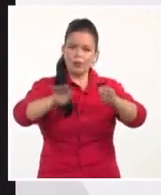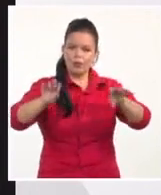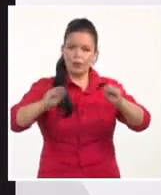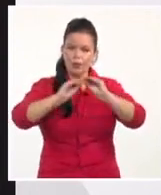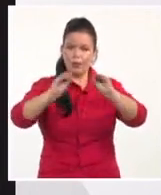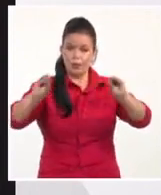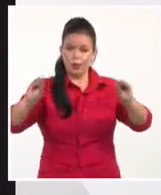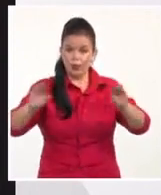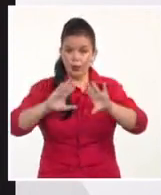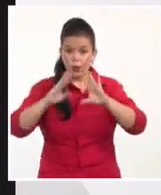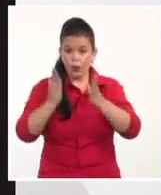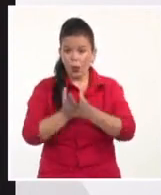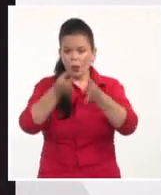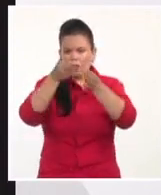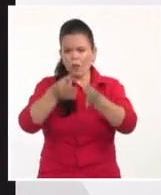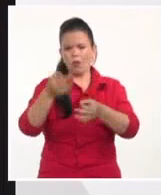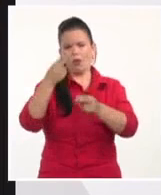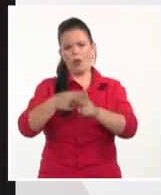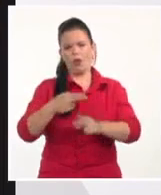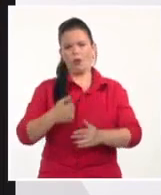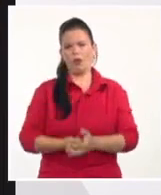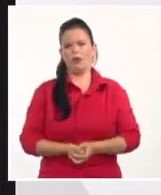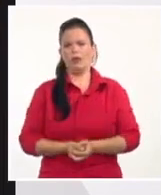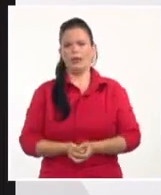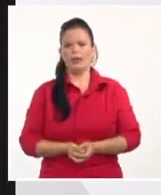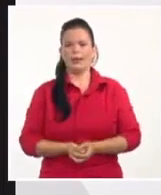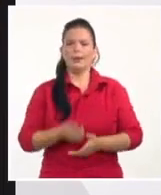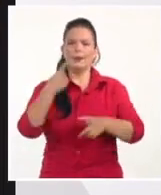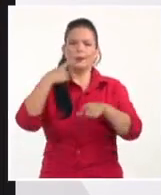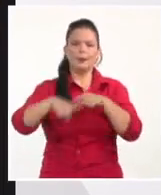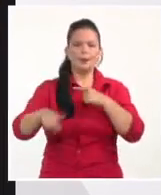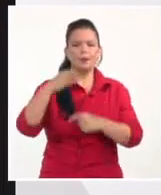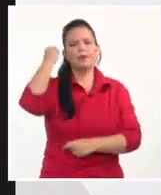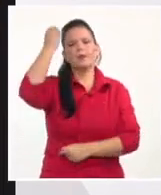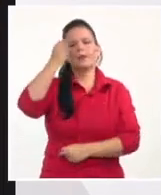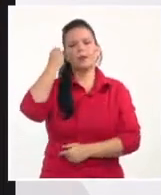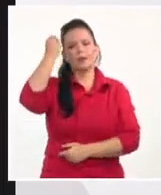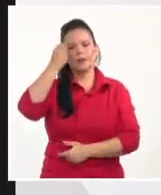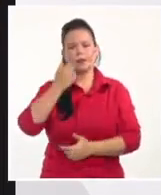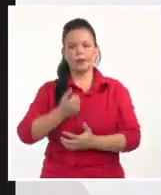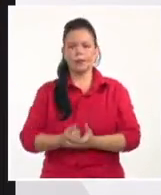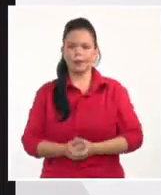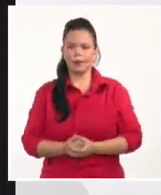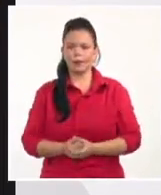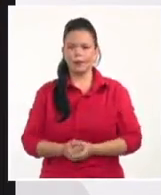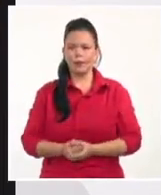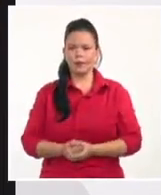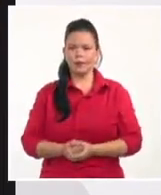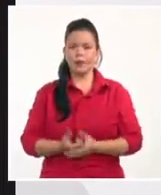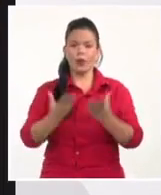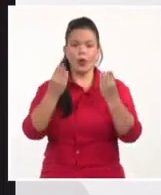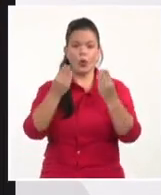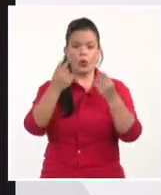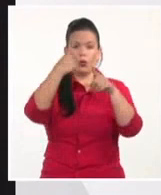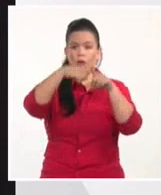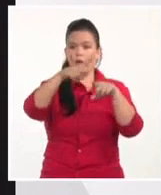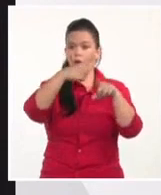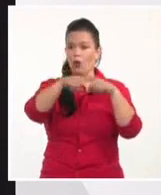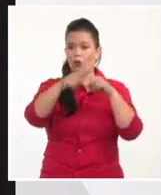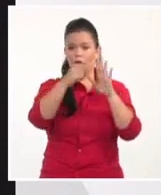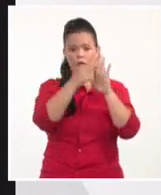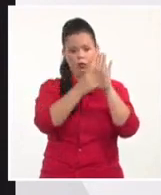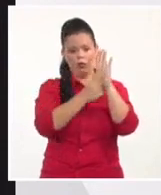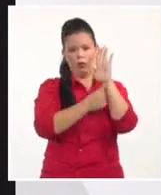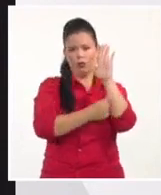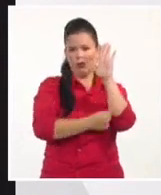falsas, bots, etc., que se repiten en otros análisis, bueno, hay como muchos elementos que vi en